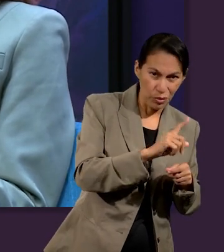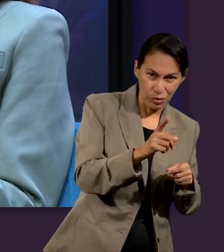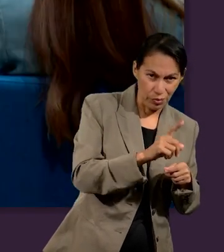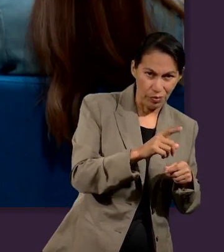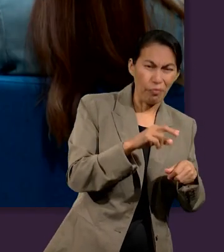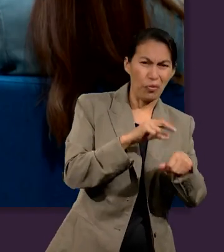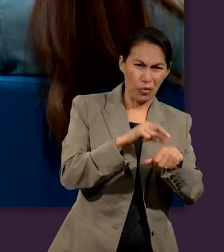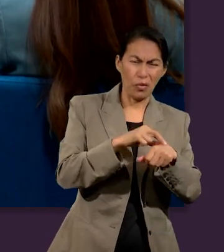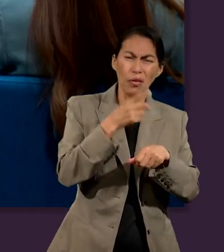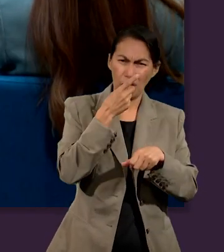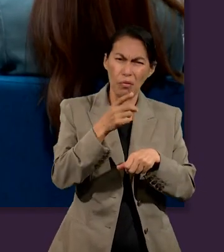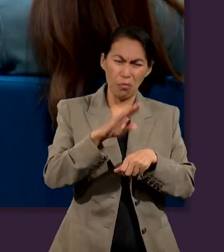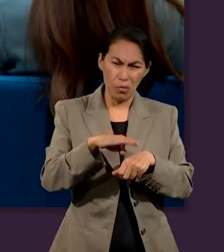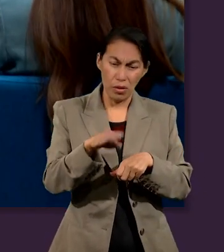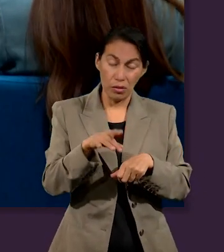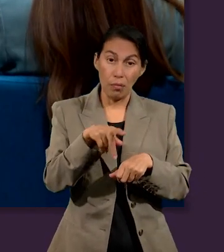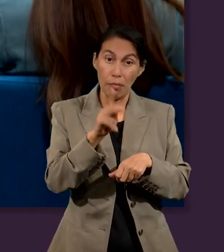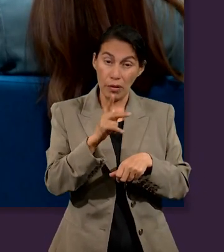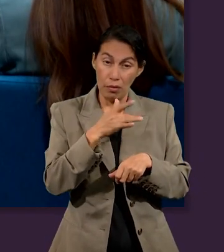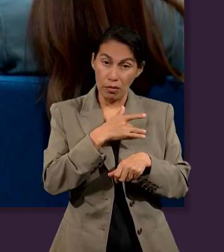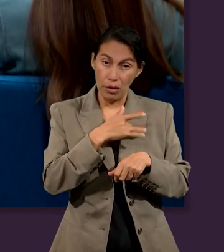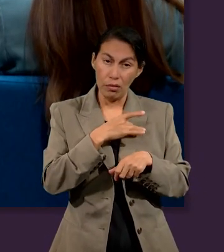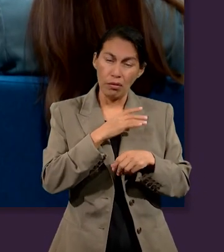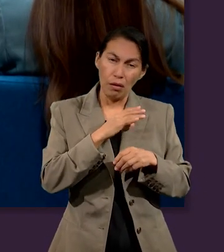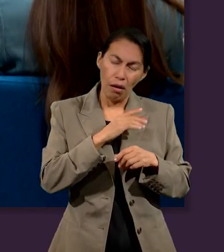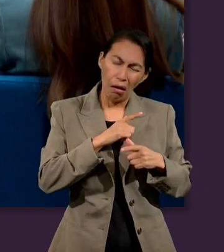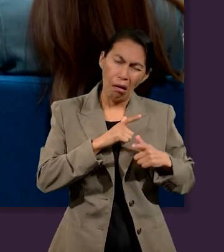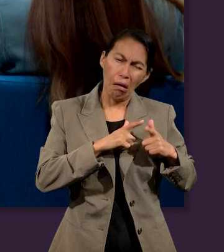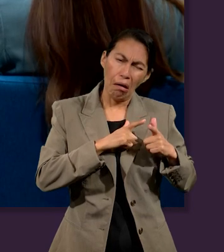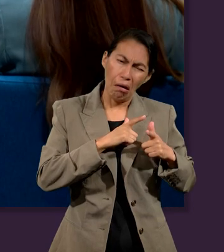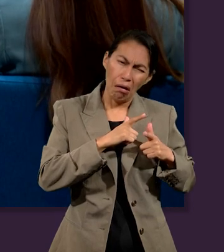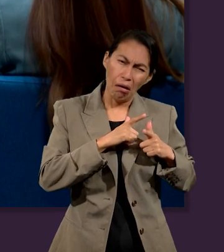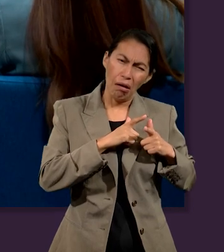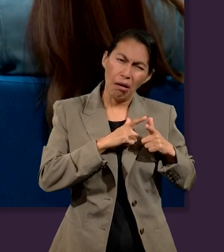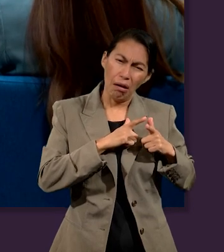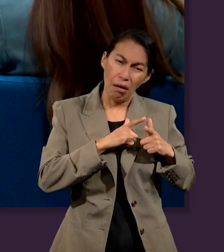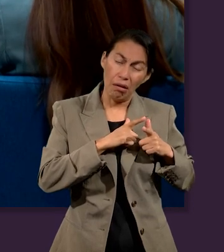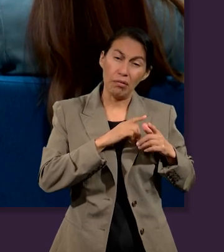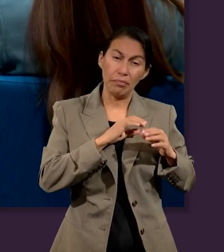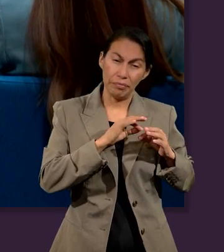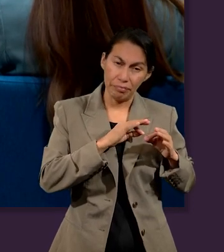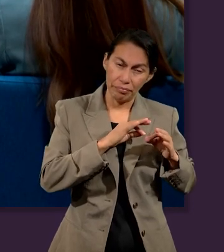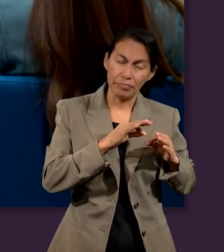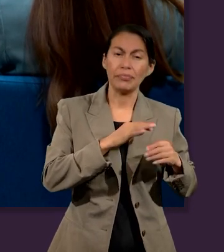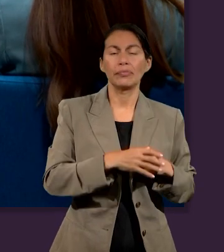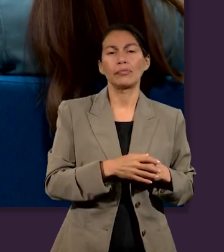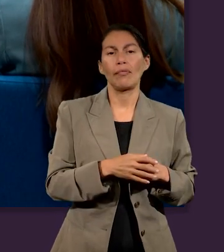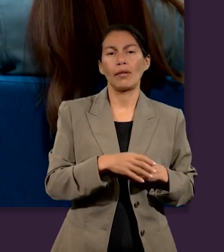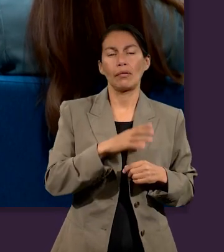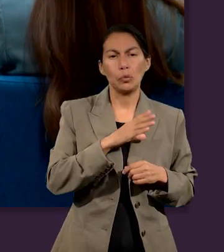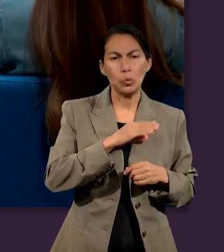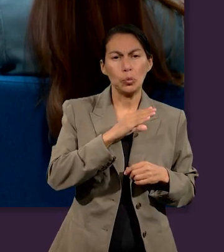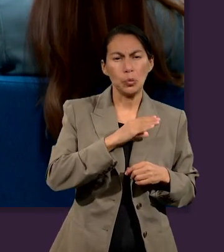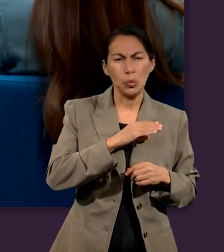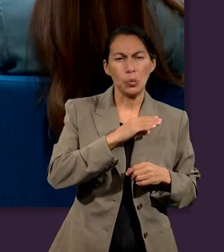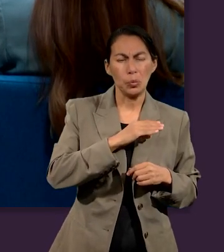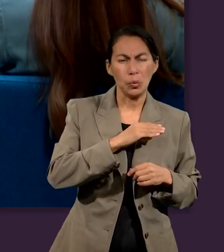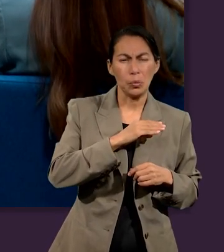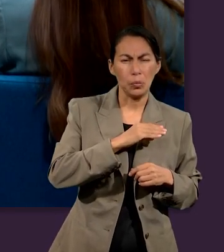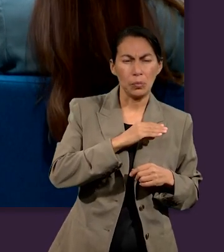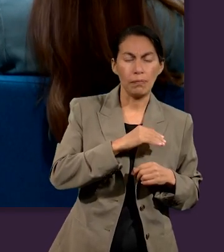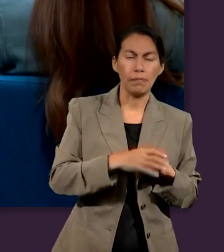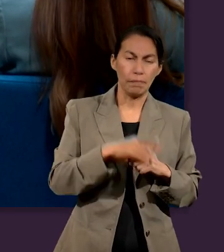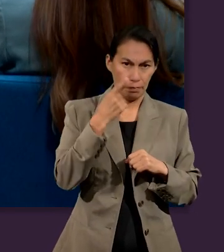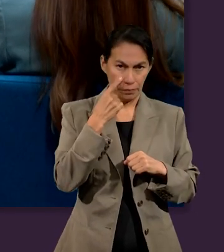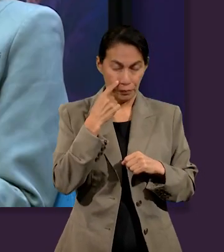estaban totalmente muertas. Y que va en contraste con la historia de Lázaro en Juan 11, 39,